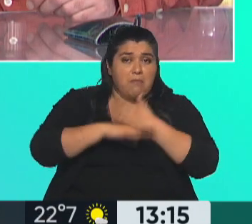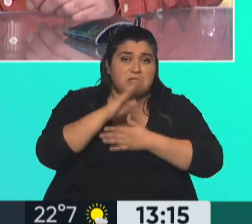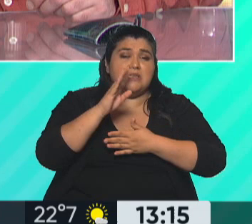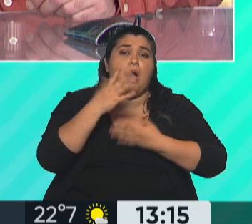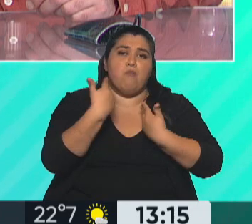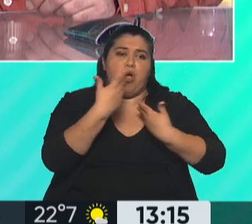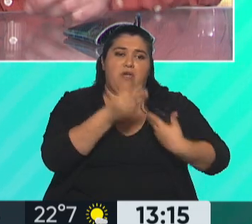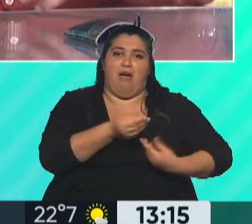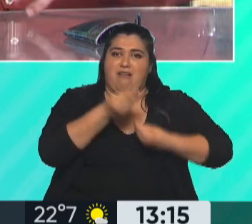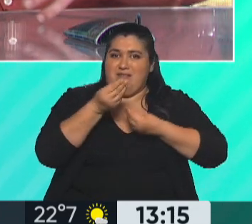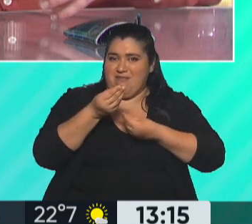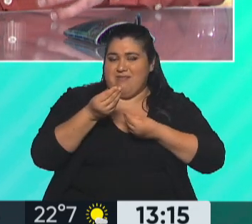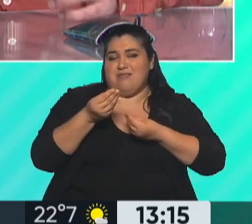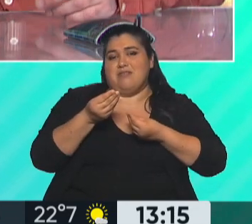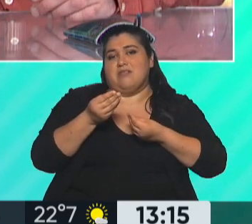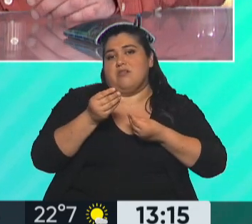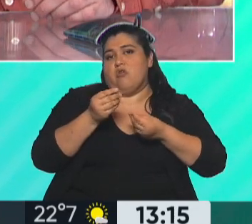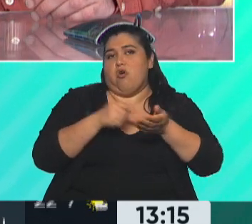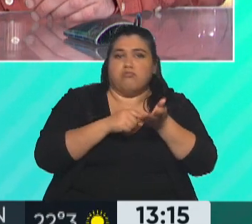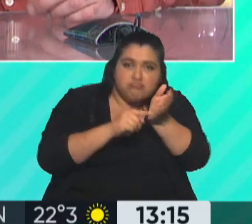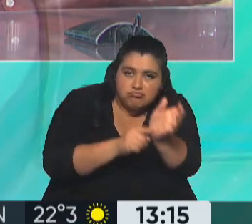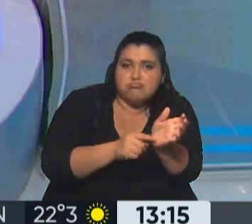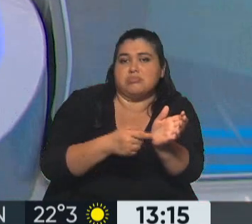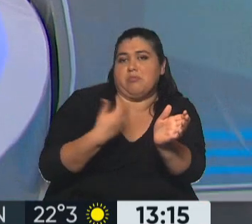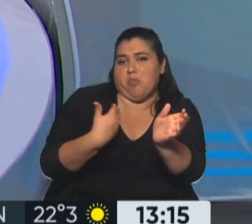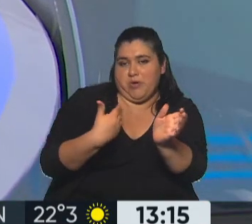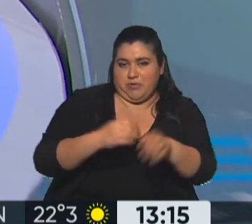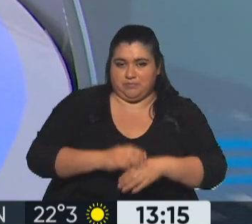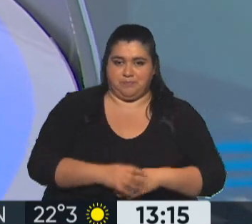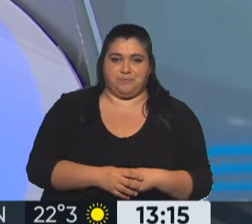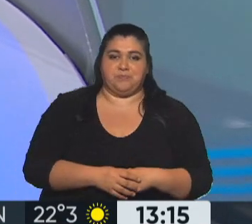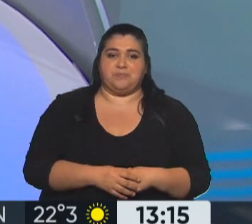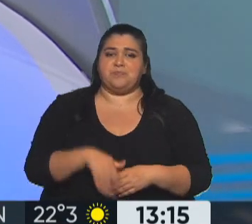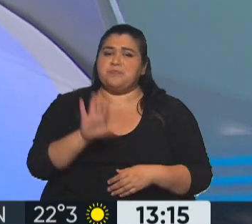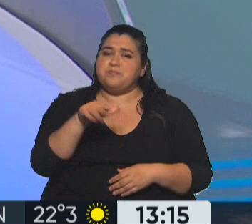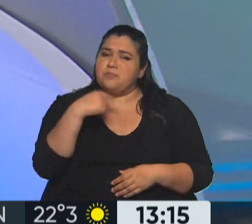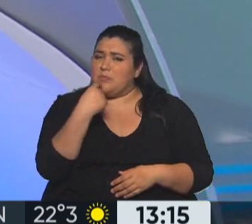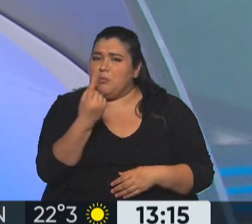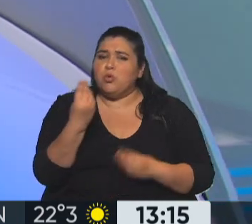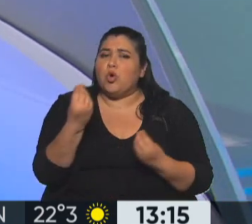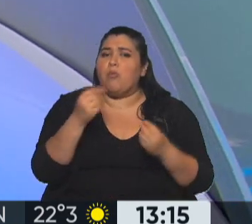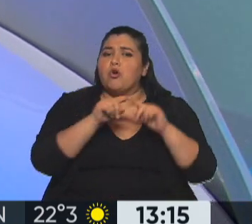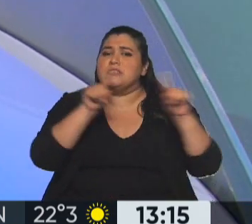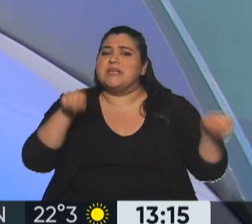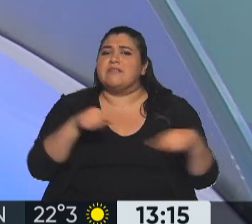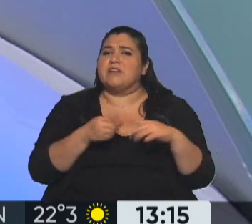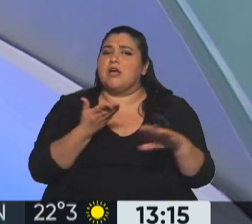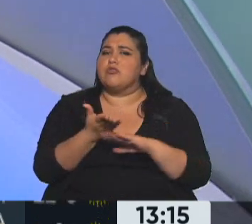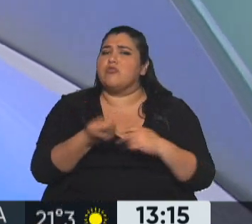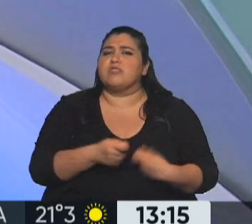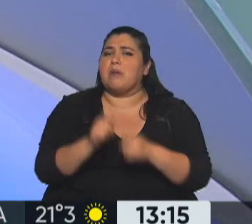puedan utilizar sin ningún tipo de problema e identificar la principal información que tienen. ¿Cómo solicitar este nuevo certificado, Matías?